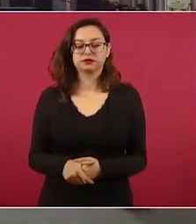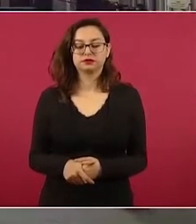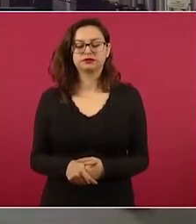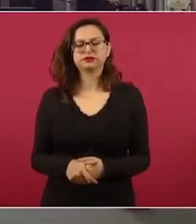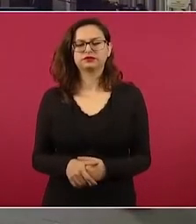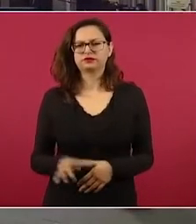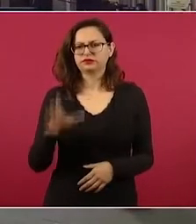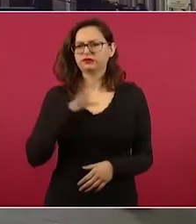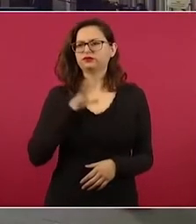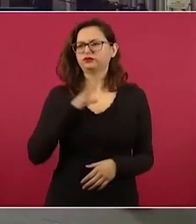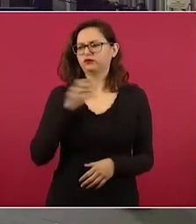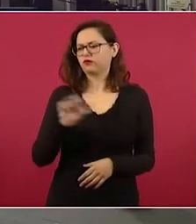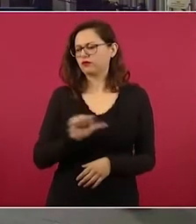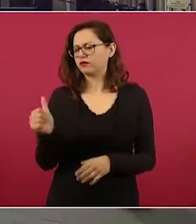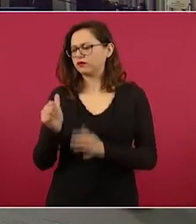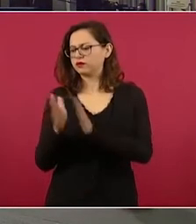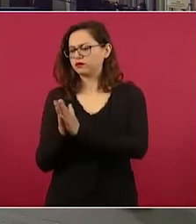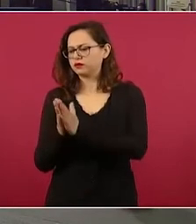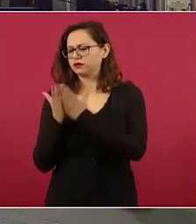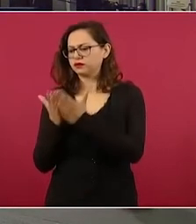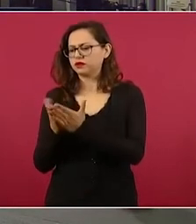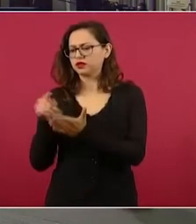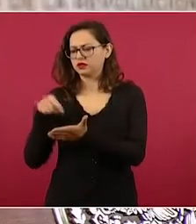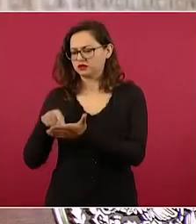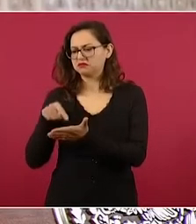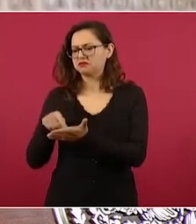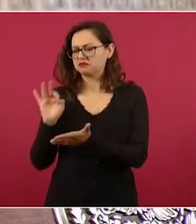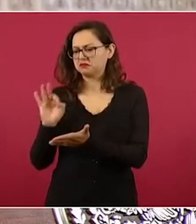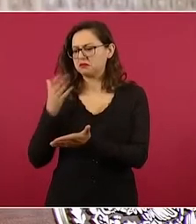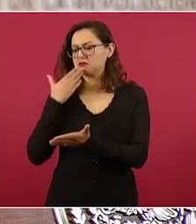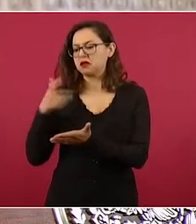este tema que se llama el pensamiento reaccionario